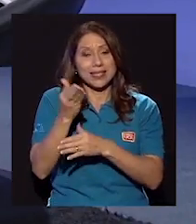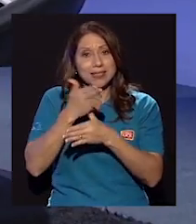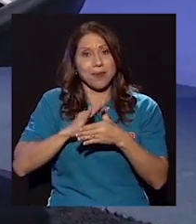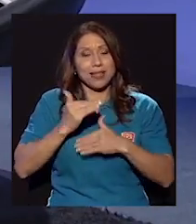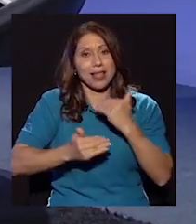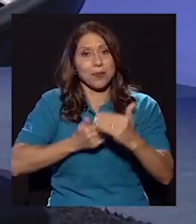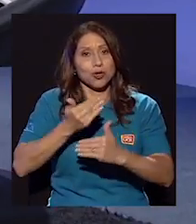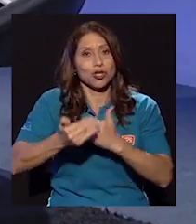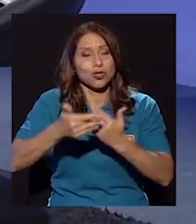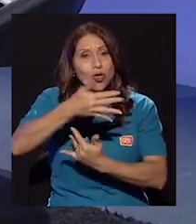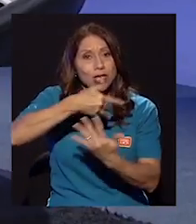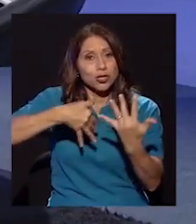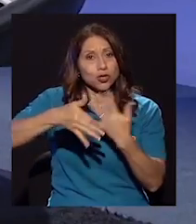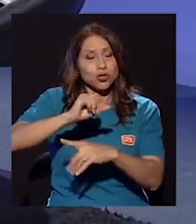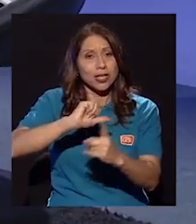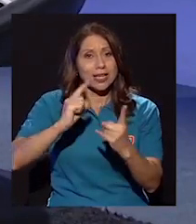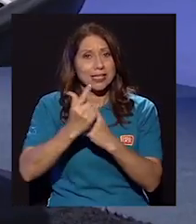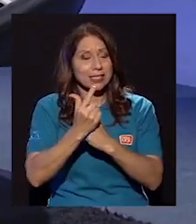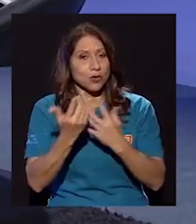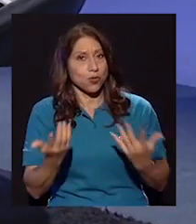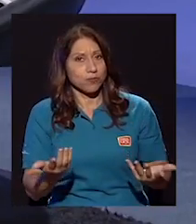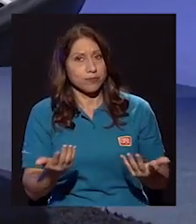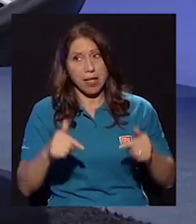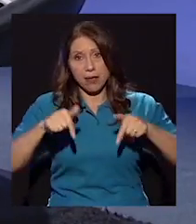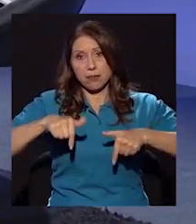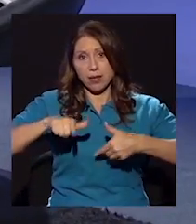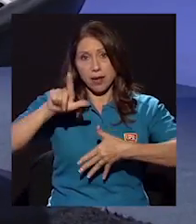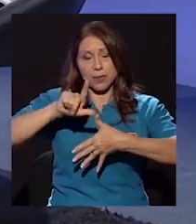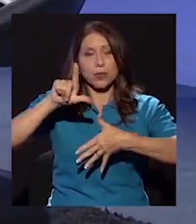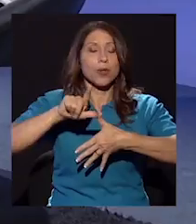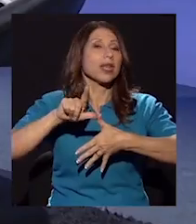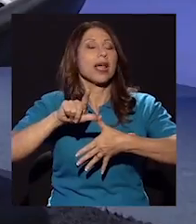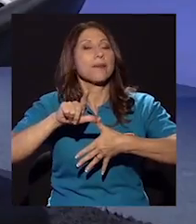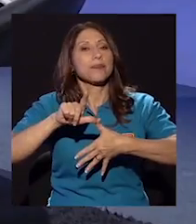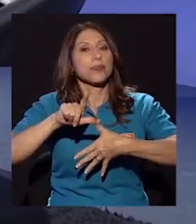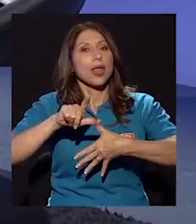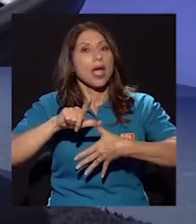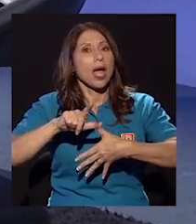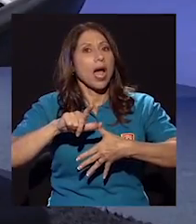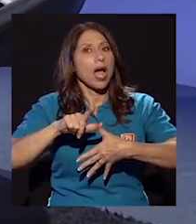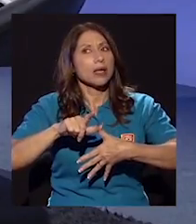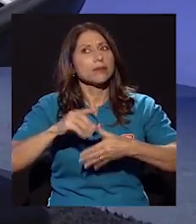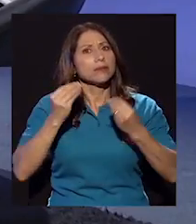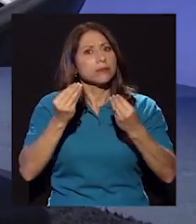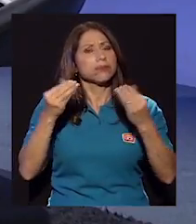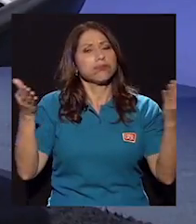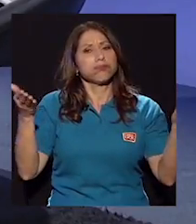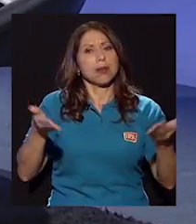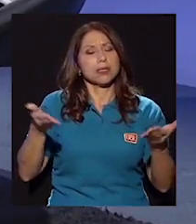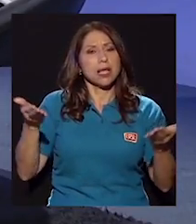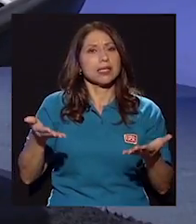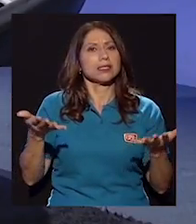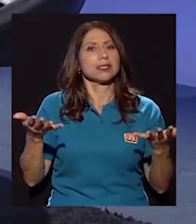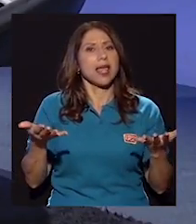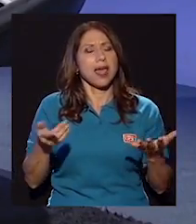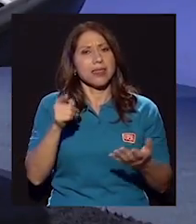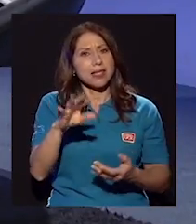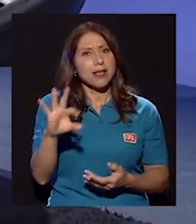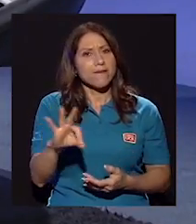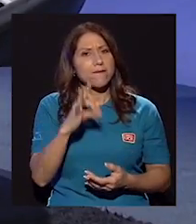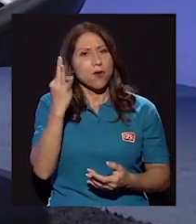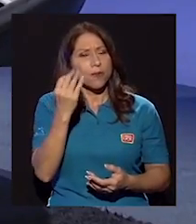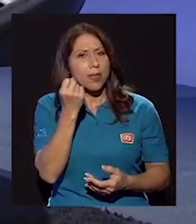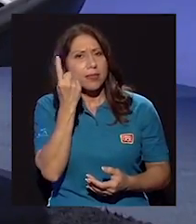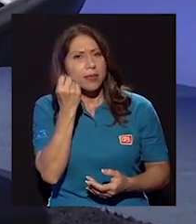No sé si se ha dado cuenta, pero al menos acá en Latinoamérica hay una gran presencia de esa forma de